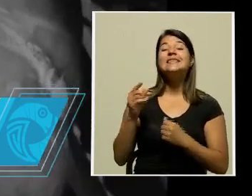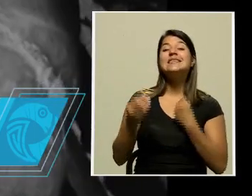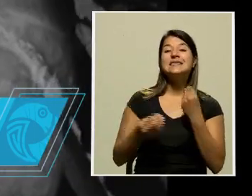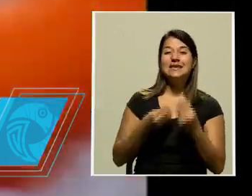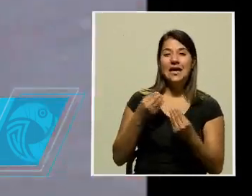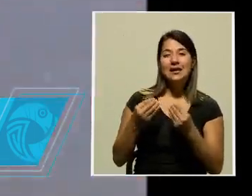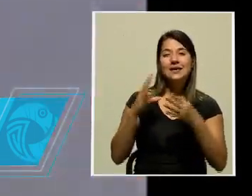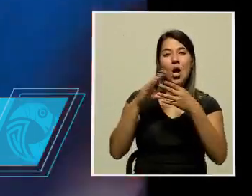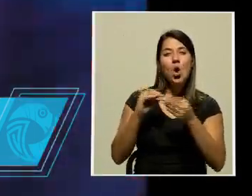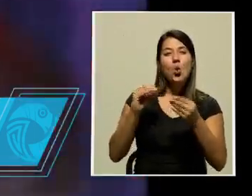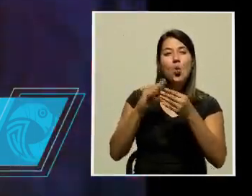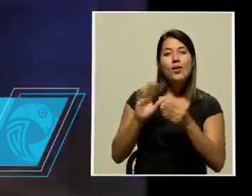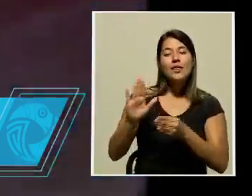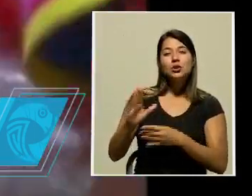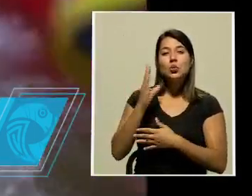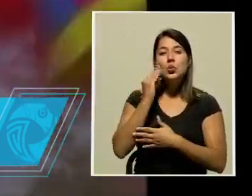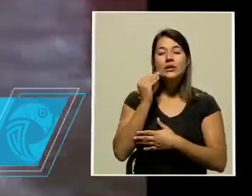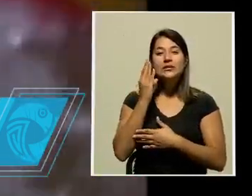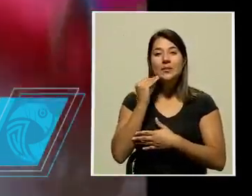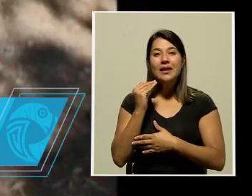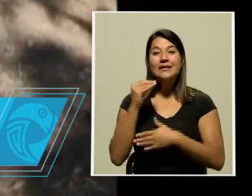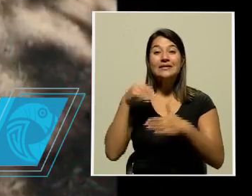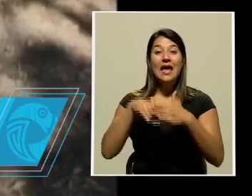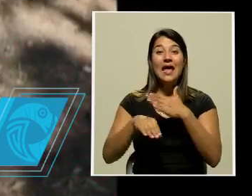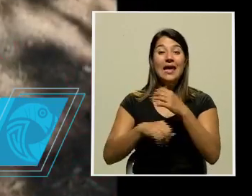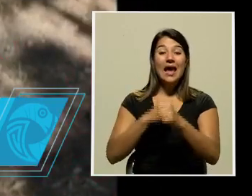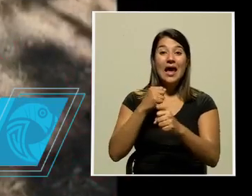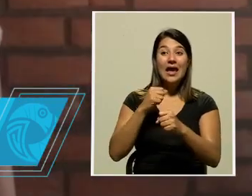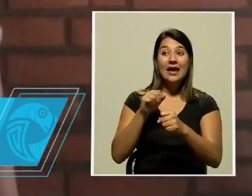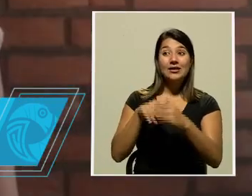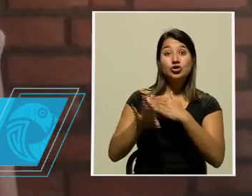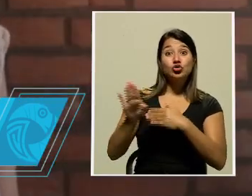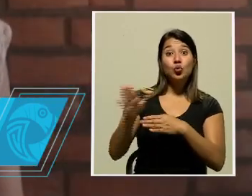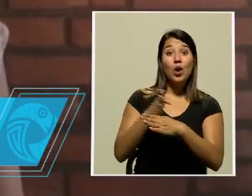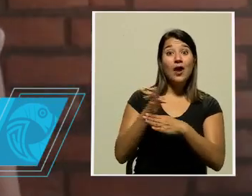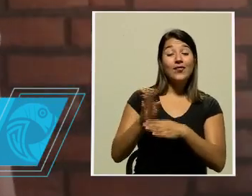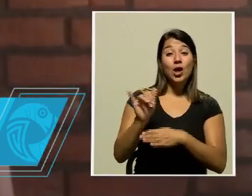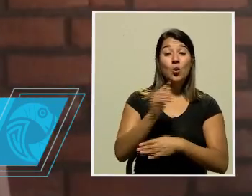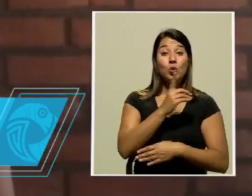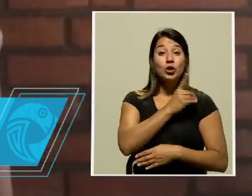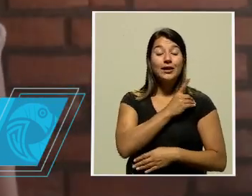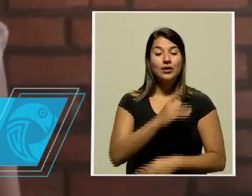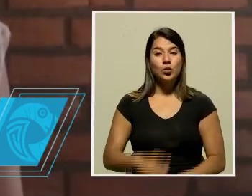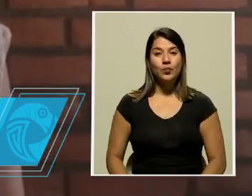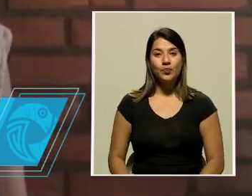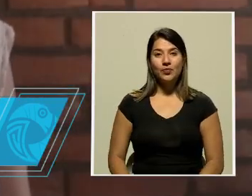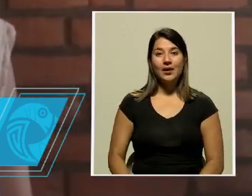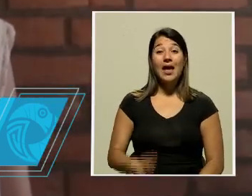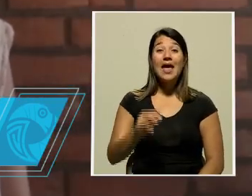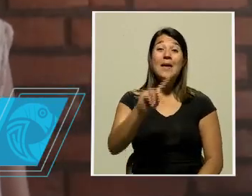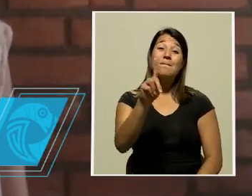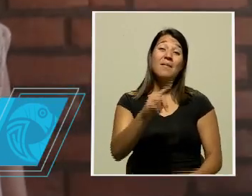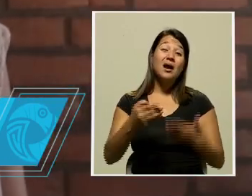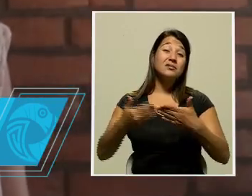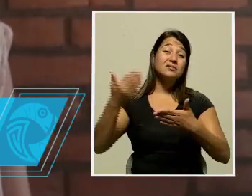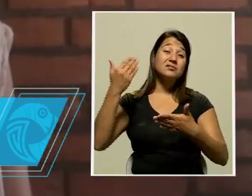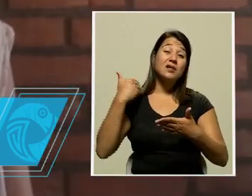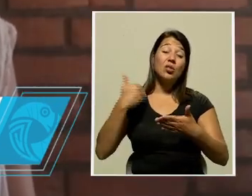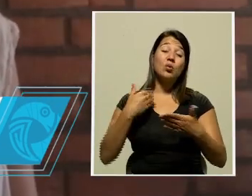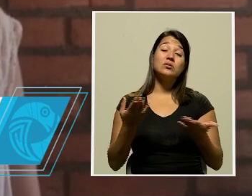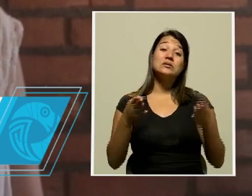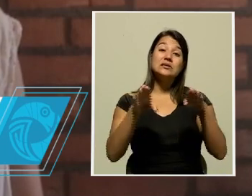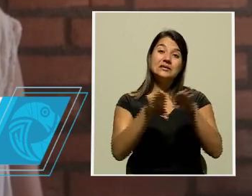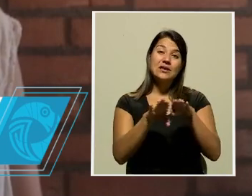atrás sobre su propia experiencia tras años como directora. En marzo anterior tuvimos que cerrar las puertas de la Sala Gómez